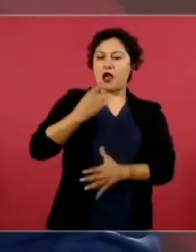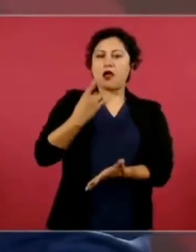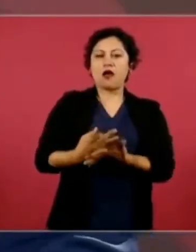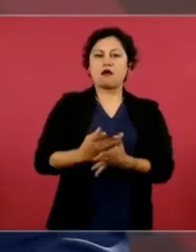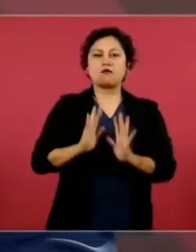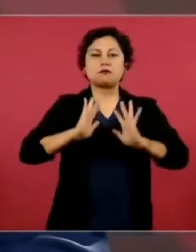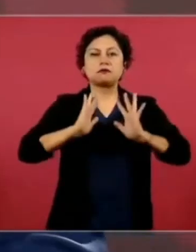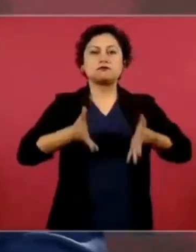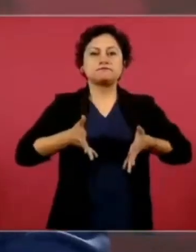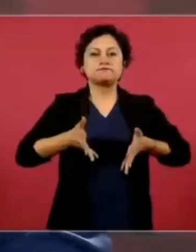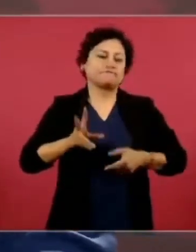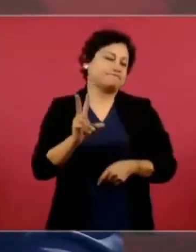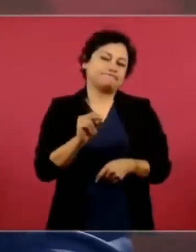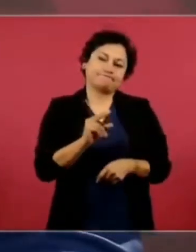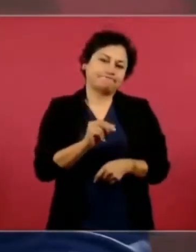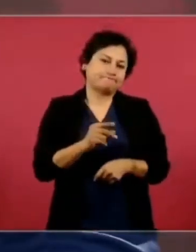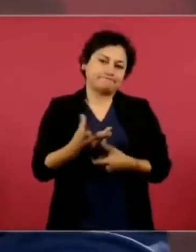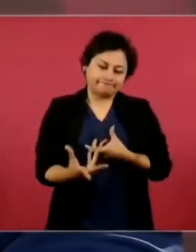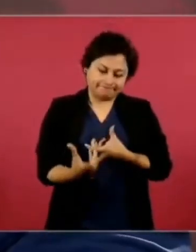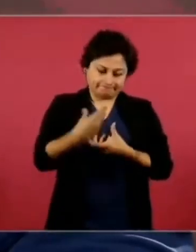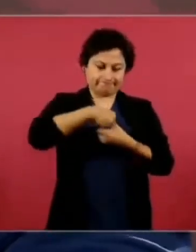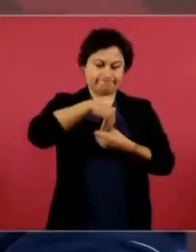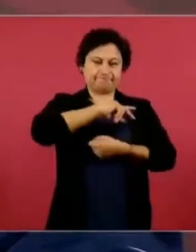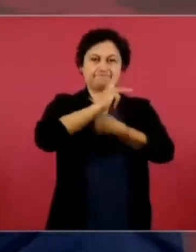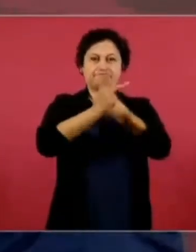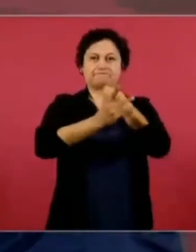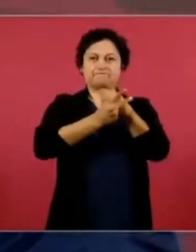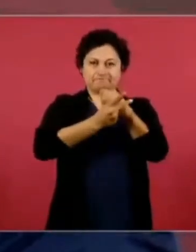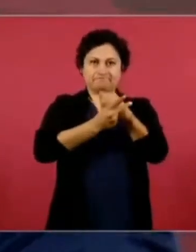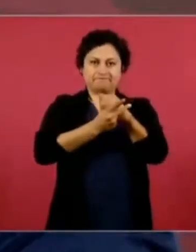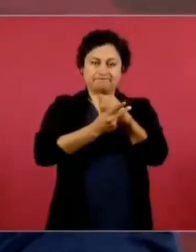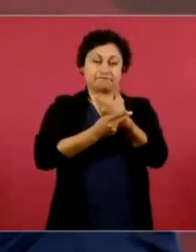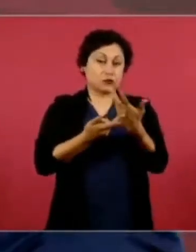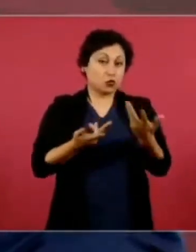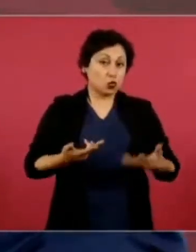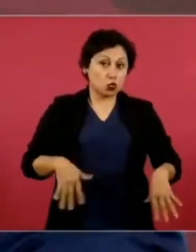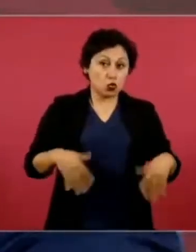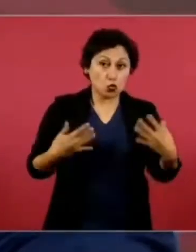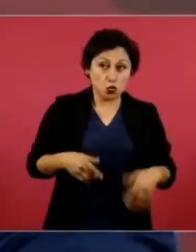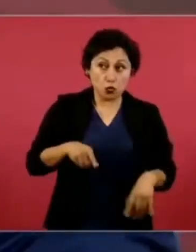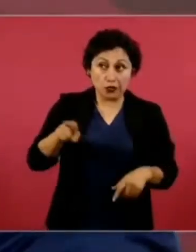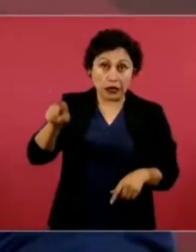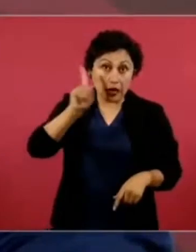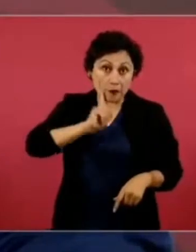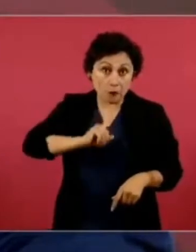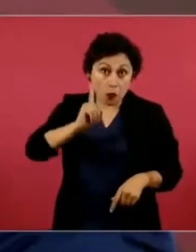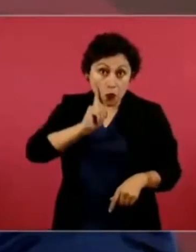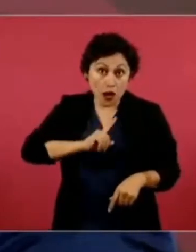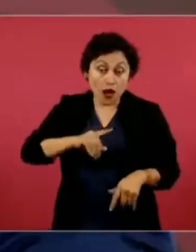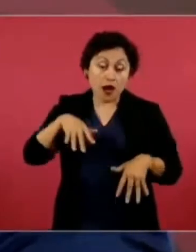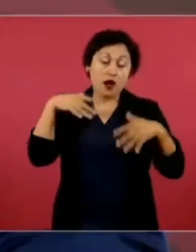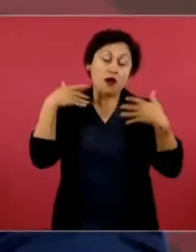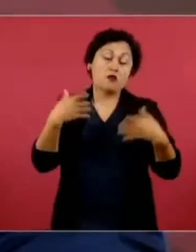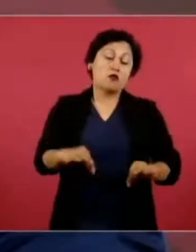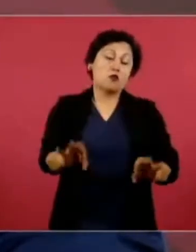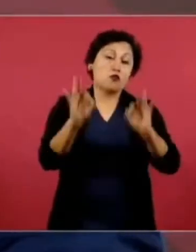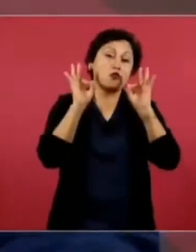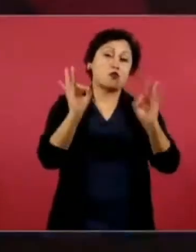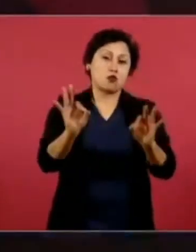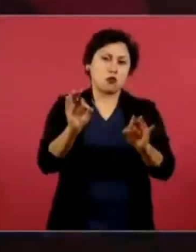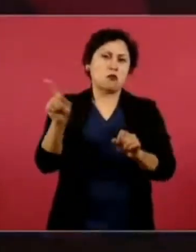mujer de Estado, de primer orden, sino mujer de nación.